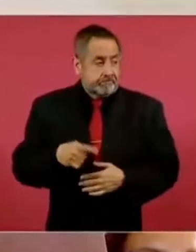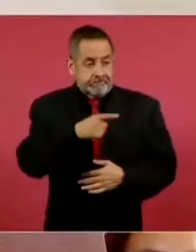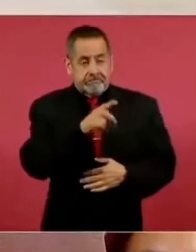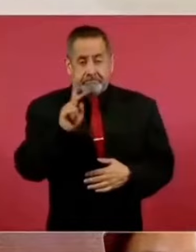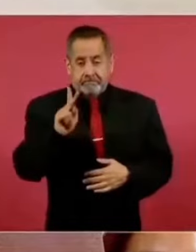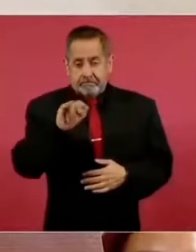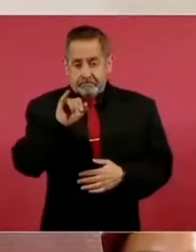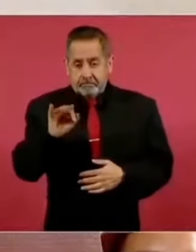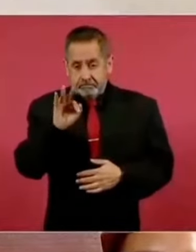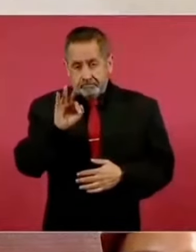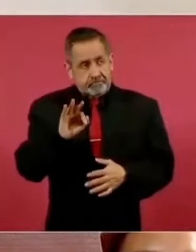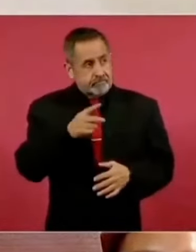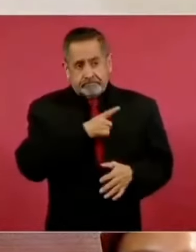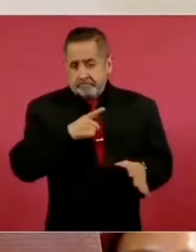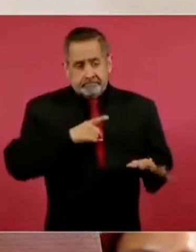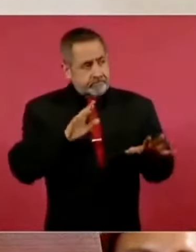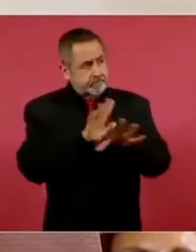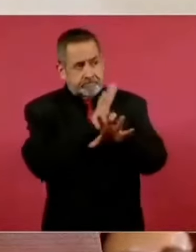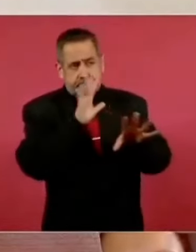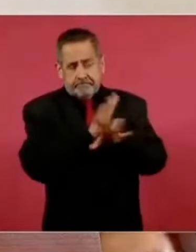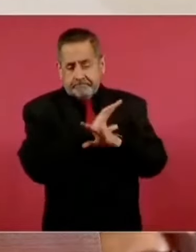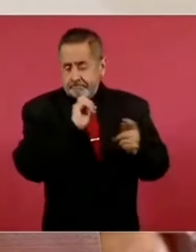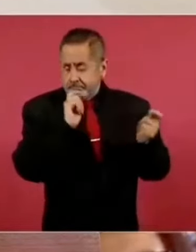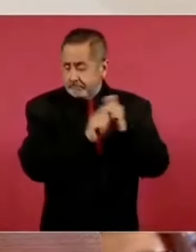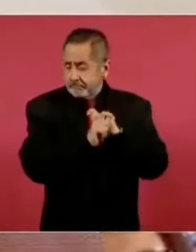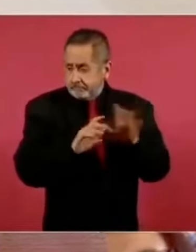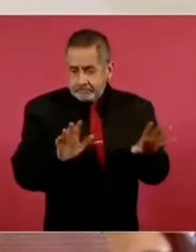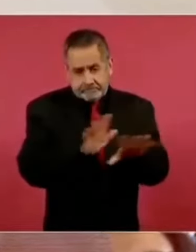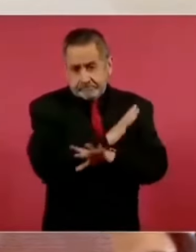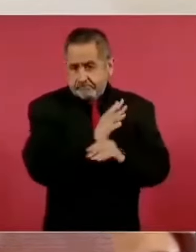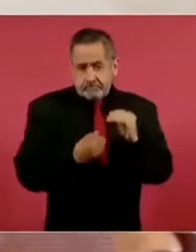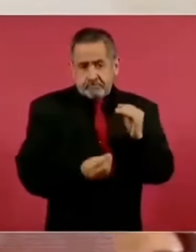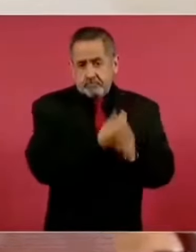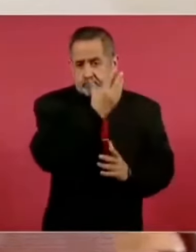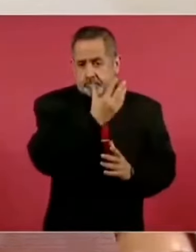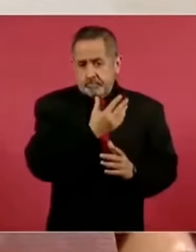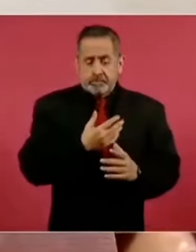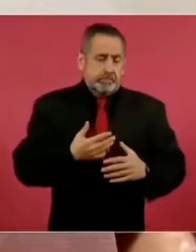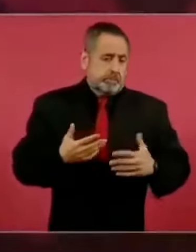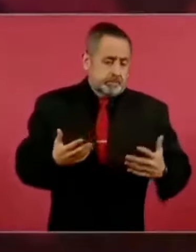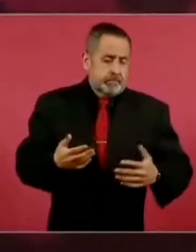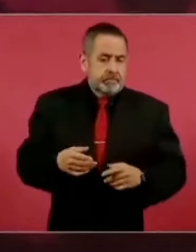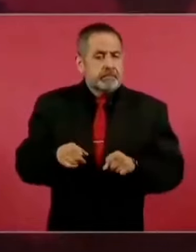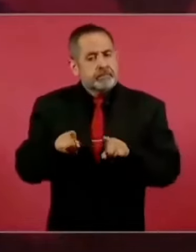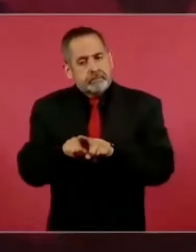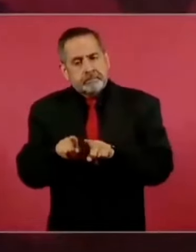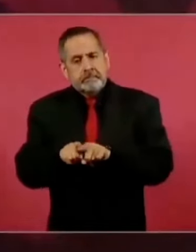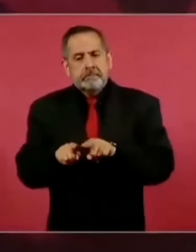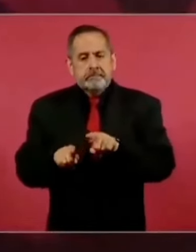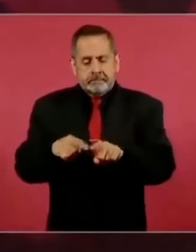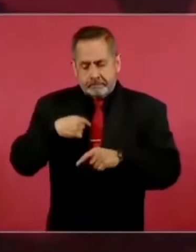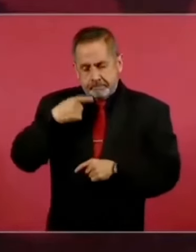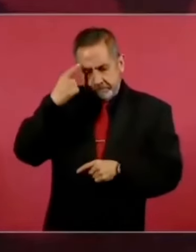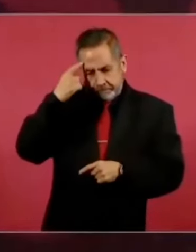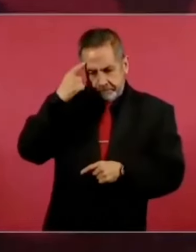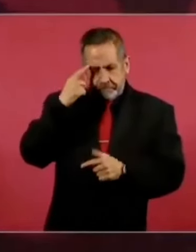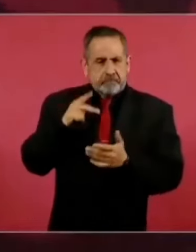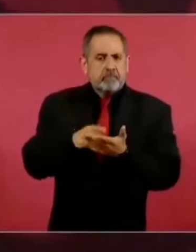y también buscar regresar